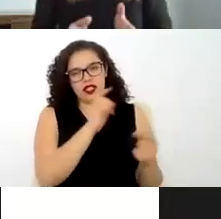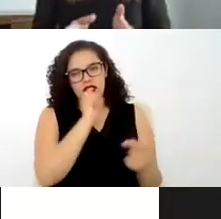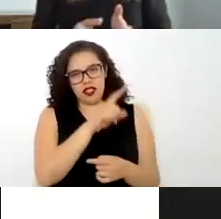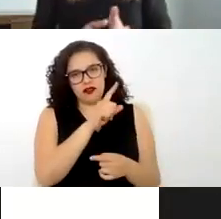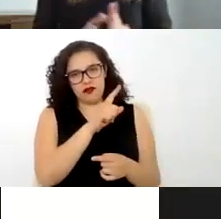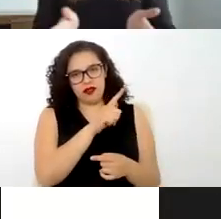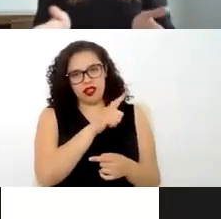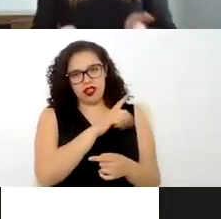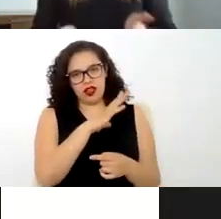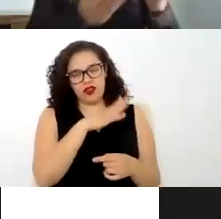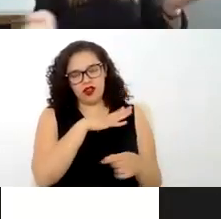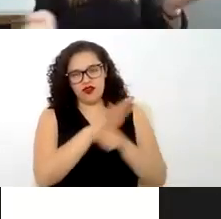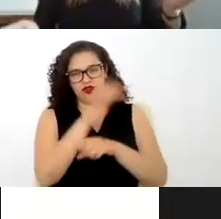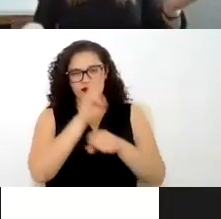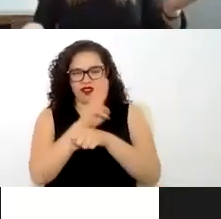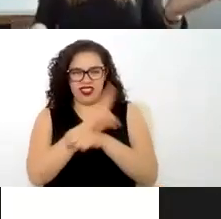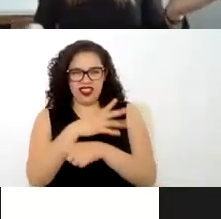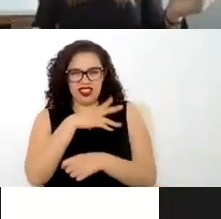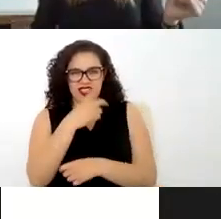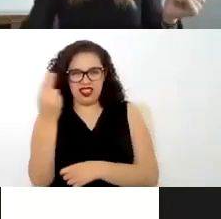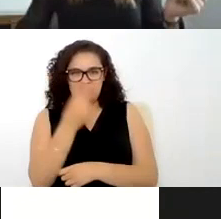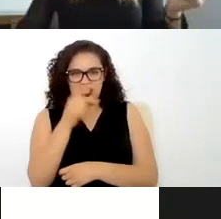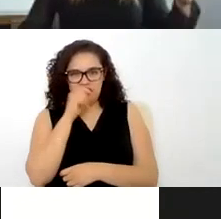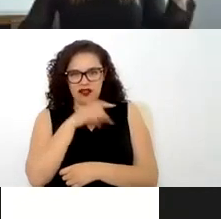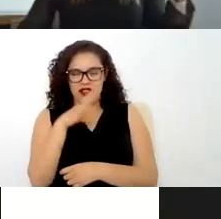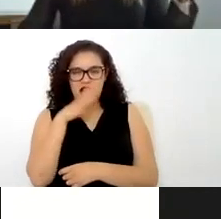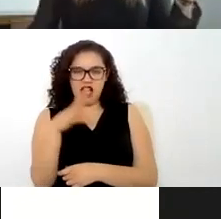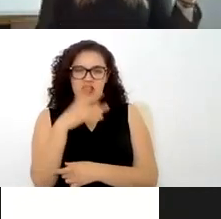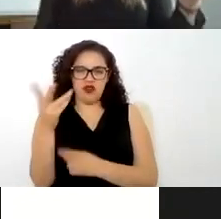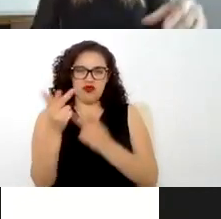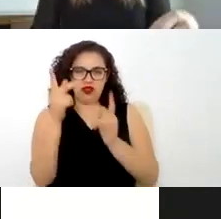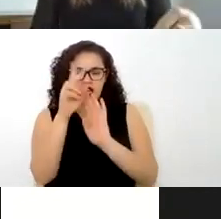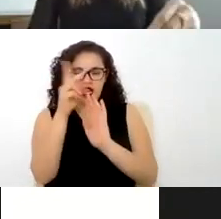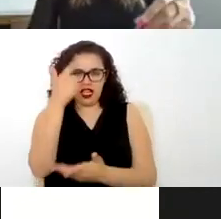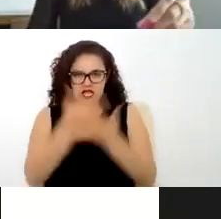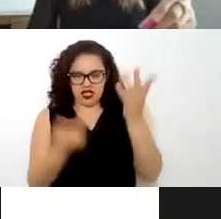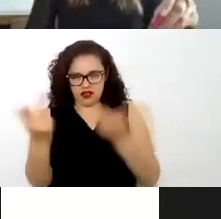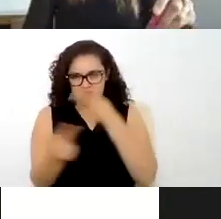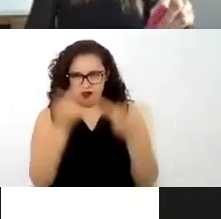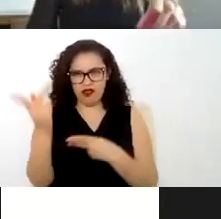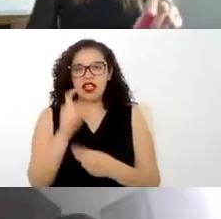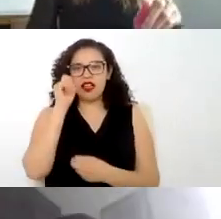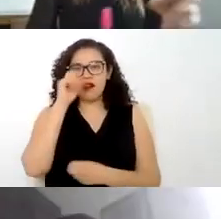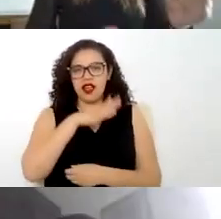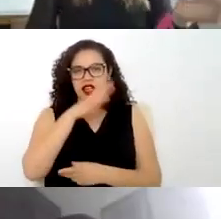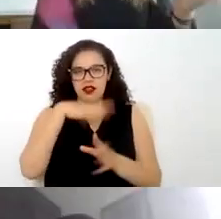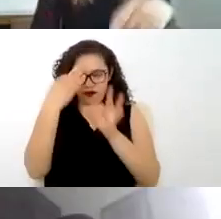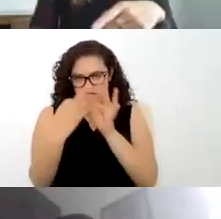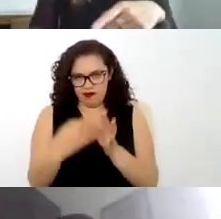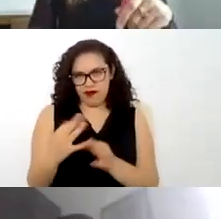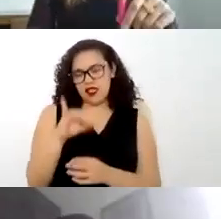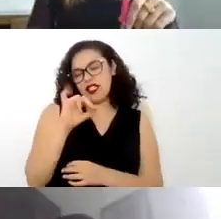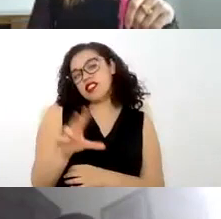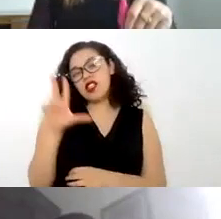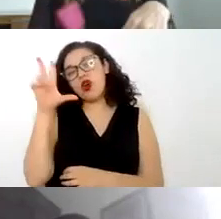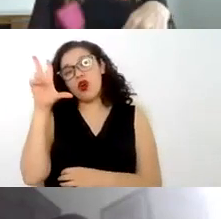con esa inspección saca como tal un cuestionario y en ese nos señala si damos cumplimiento o no estamos